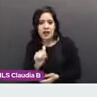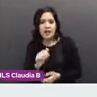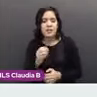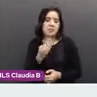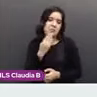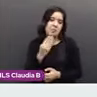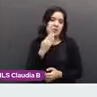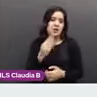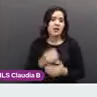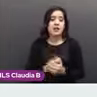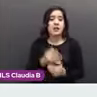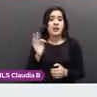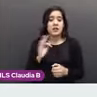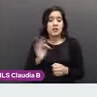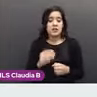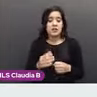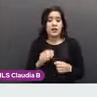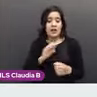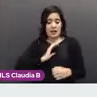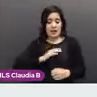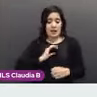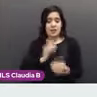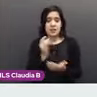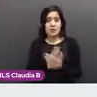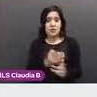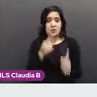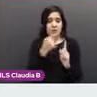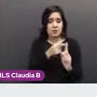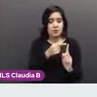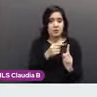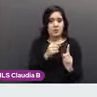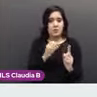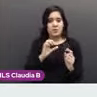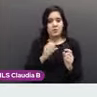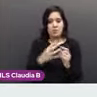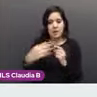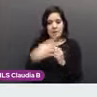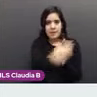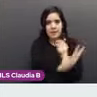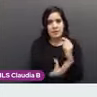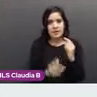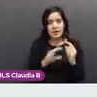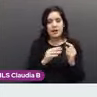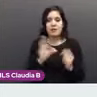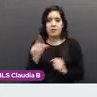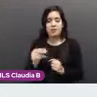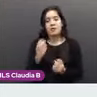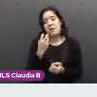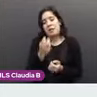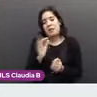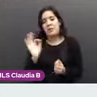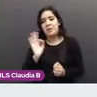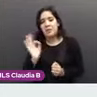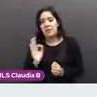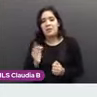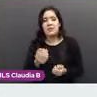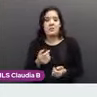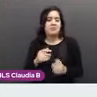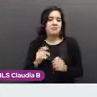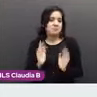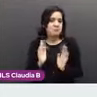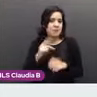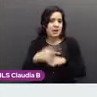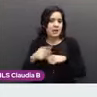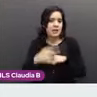hay metástasis a nivel de tejido, blando o hueso, se considera de bajo riesgo y de alto